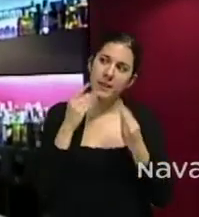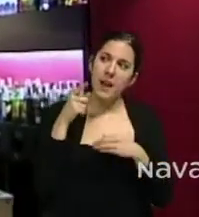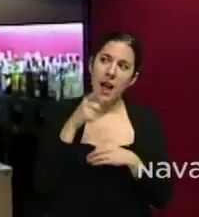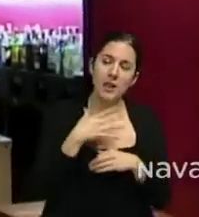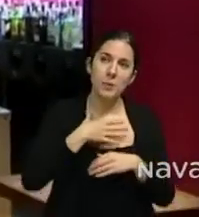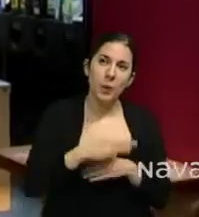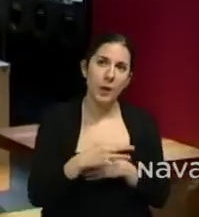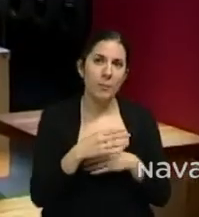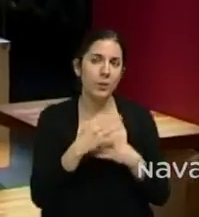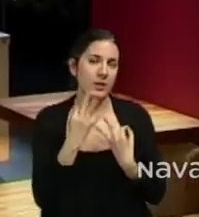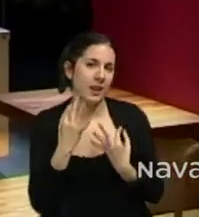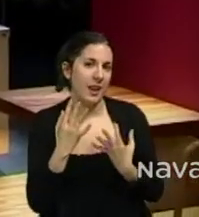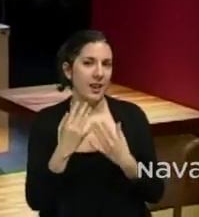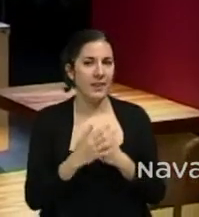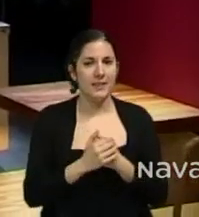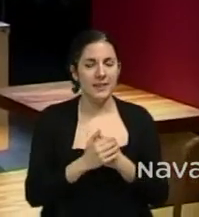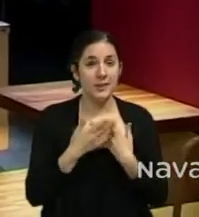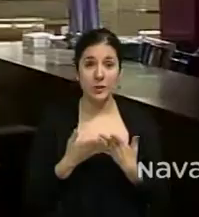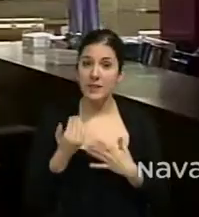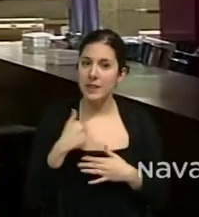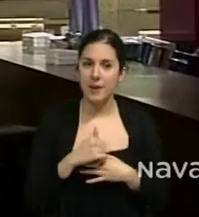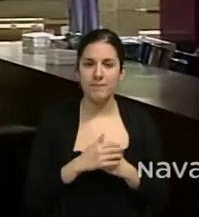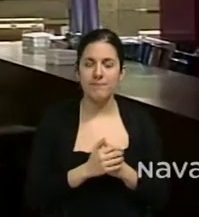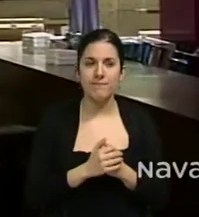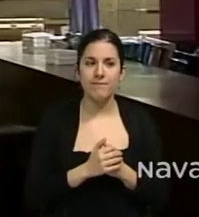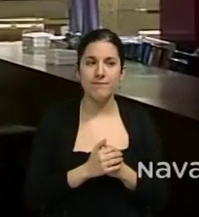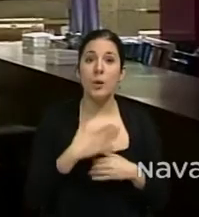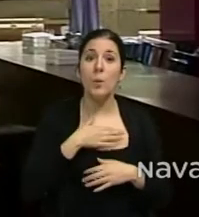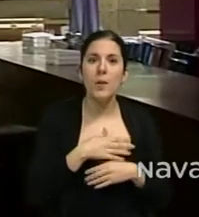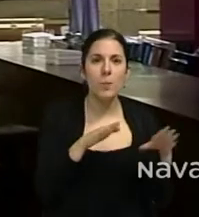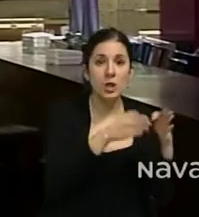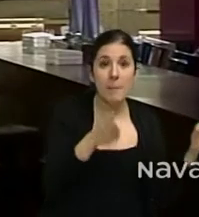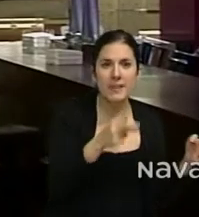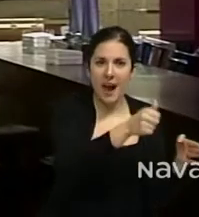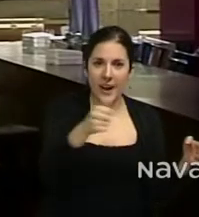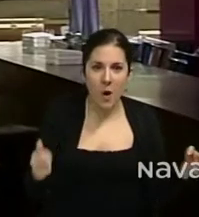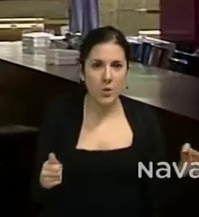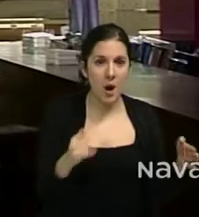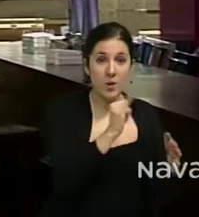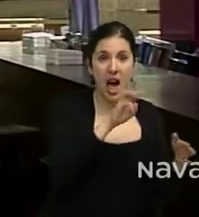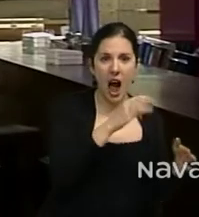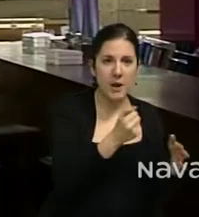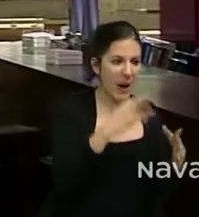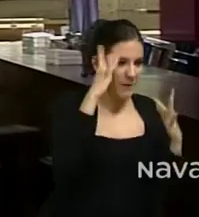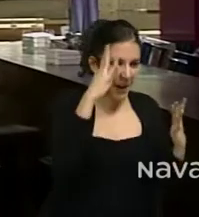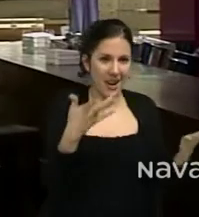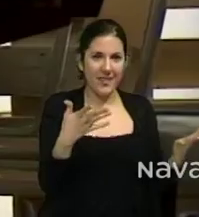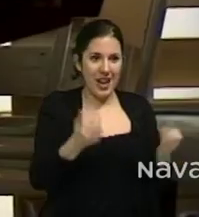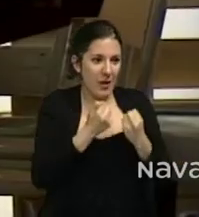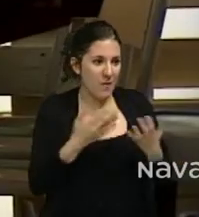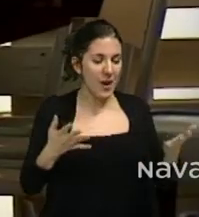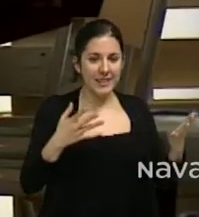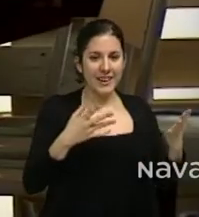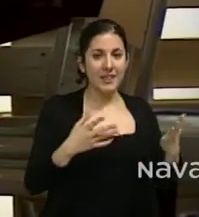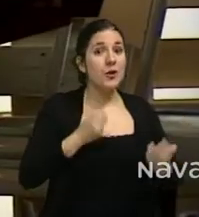esto, hacemos lo otro, al final empezamos a decir, podemos poner un iPad en cada mesa, imagínate, sería la bomba. Y poco a poco fueron